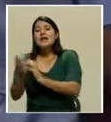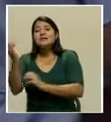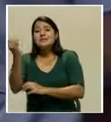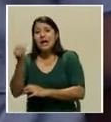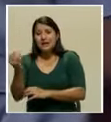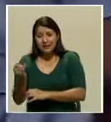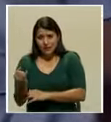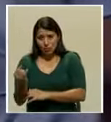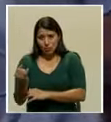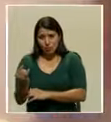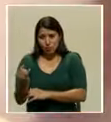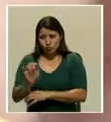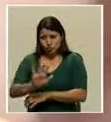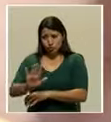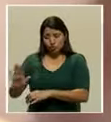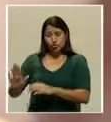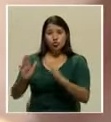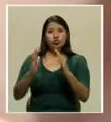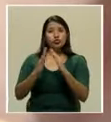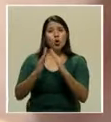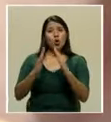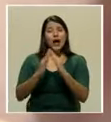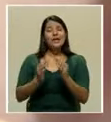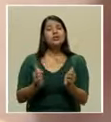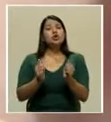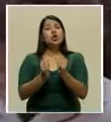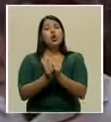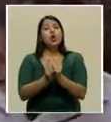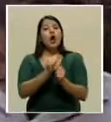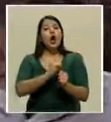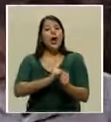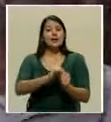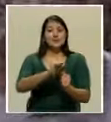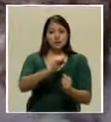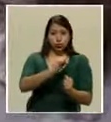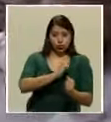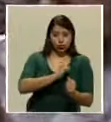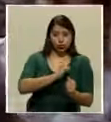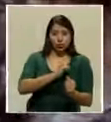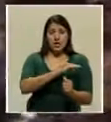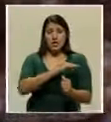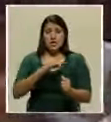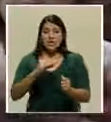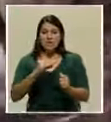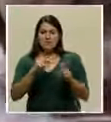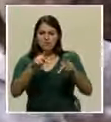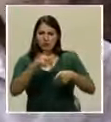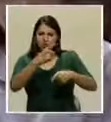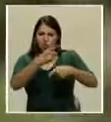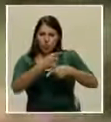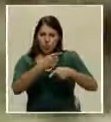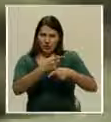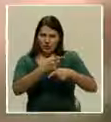de hogares con actitudes y actitudes culturales.